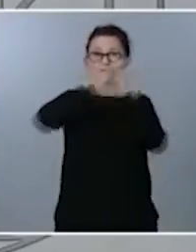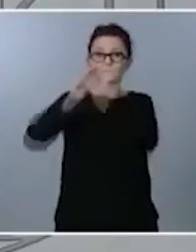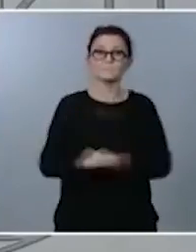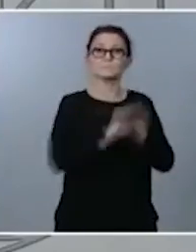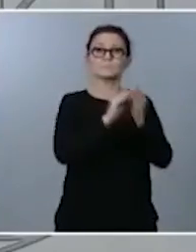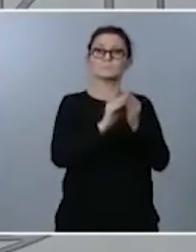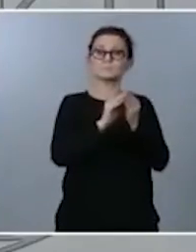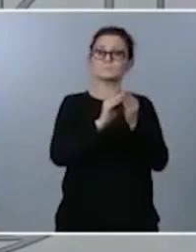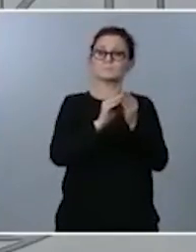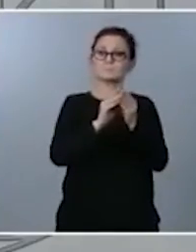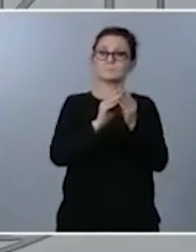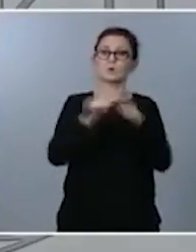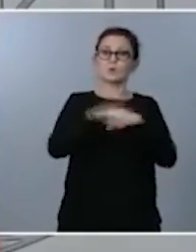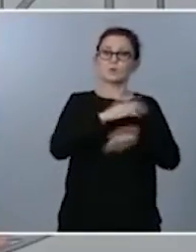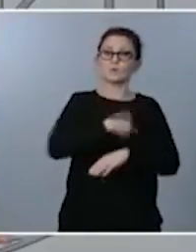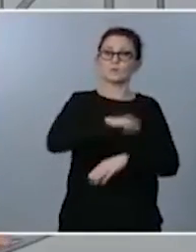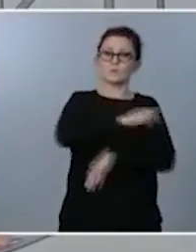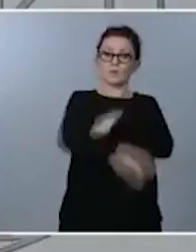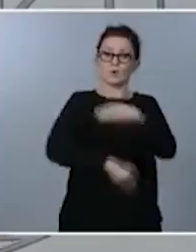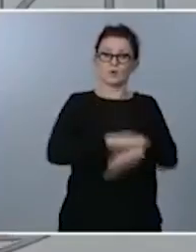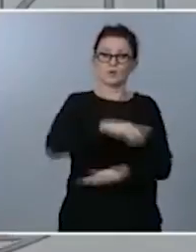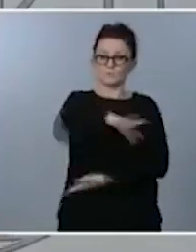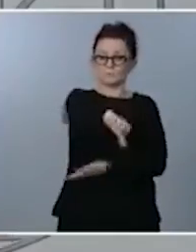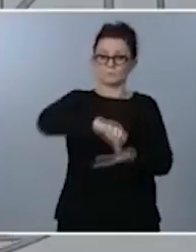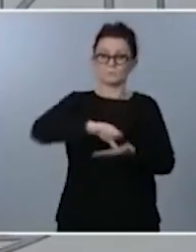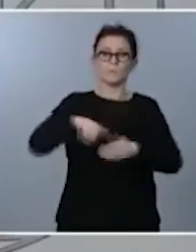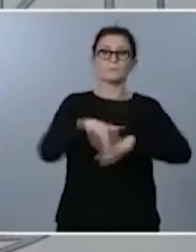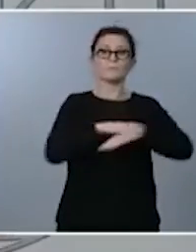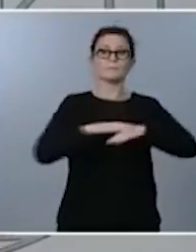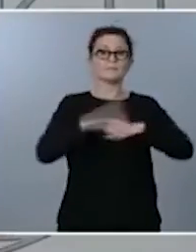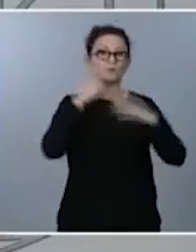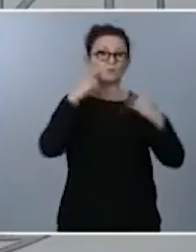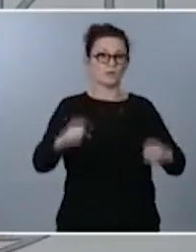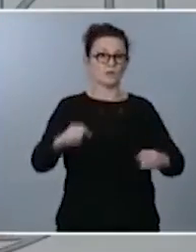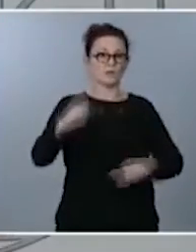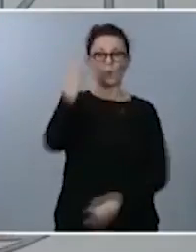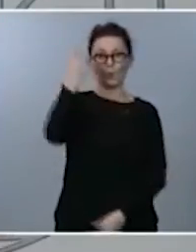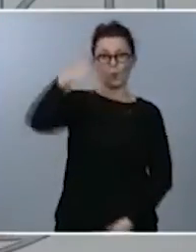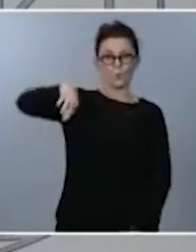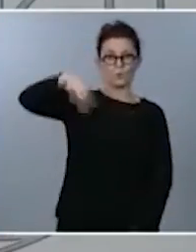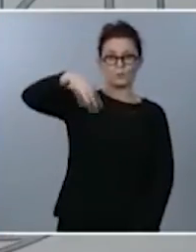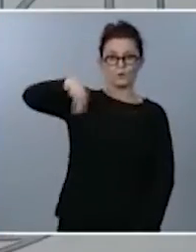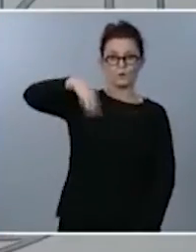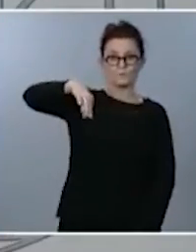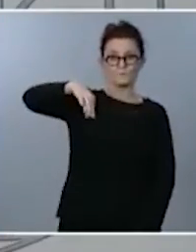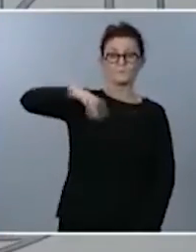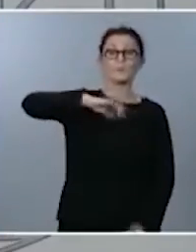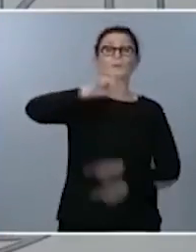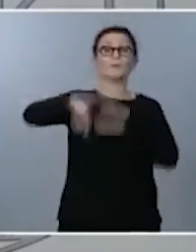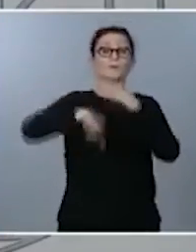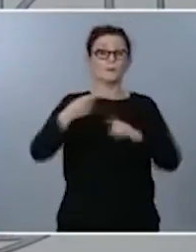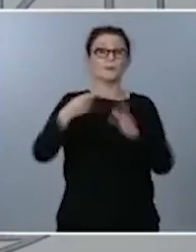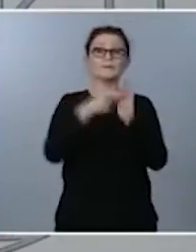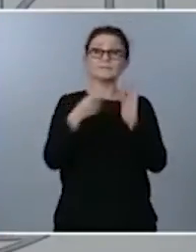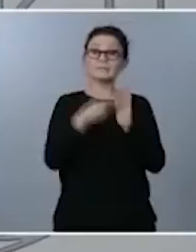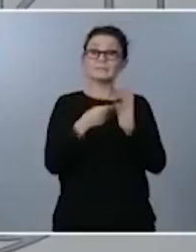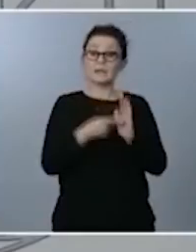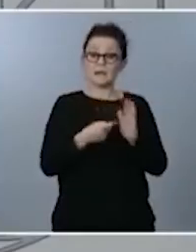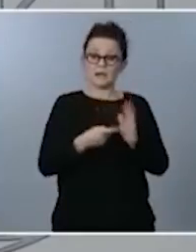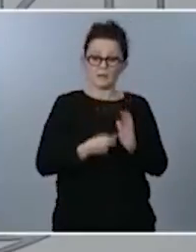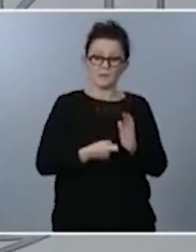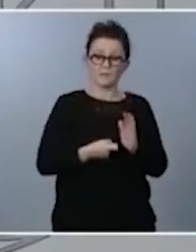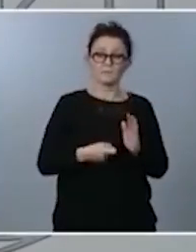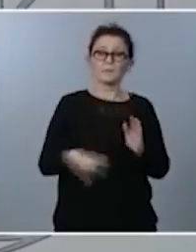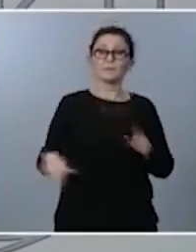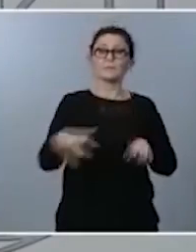y designó mando único al ministerio de sanidad posteriormente a la desescalada la situación de expresión de la